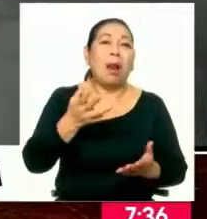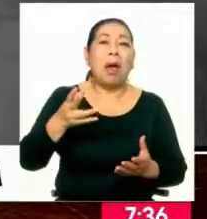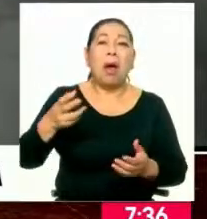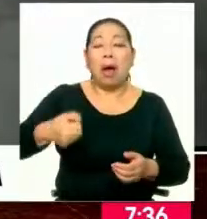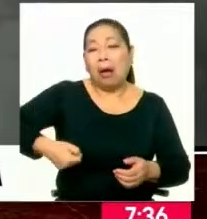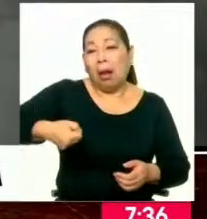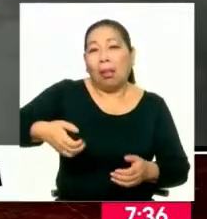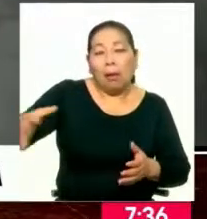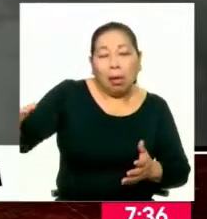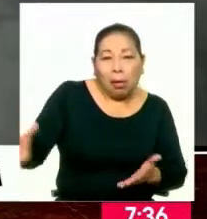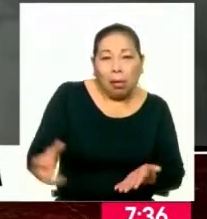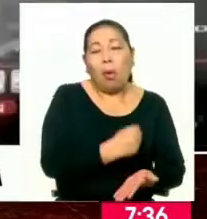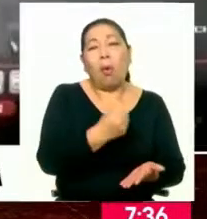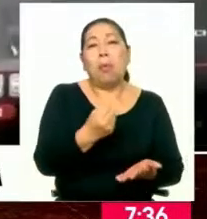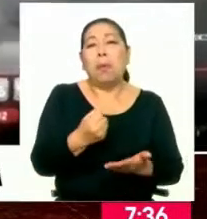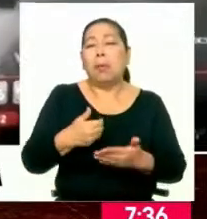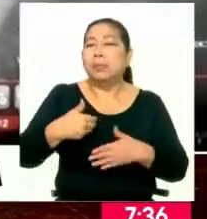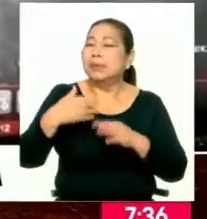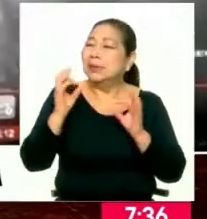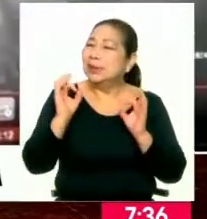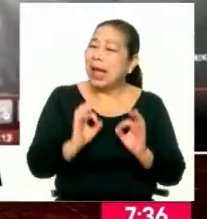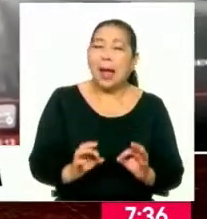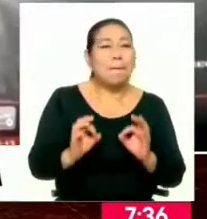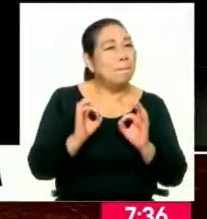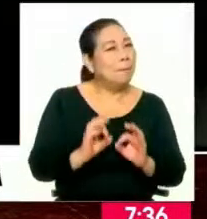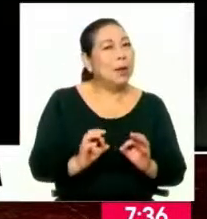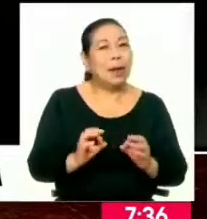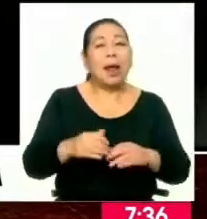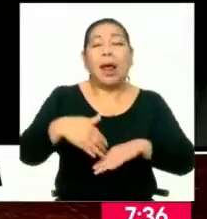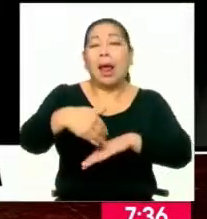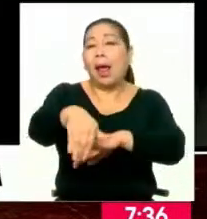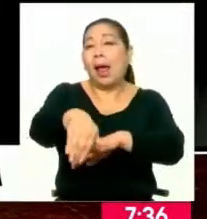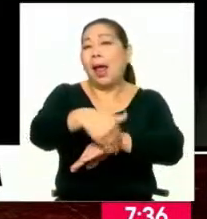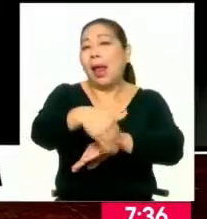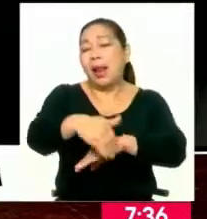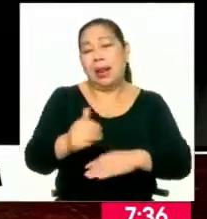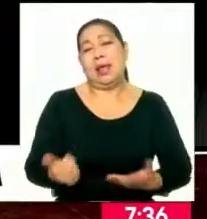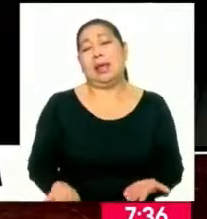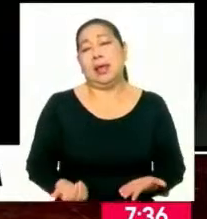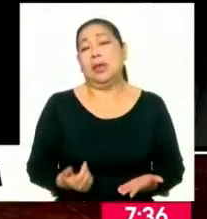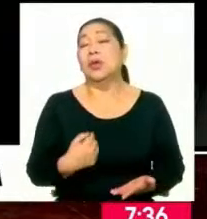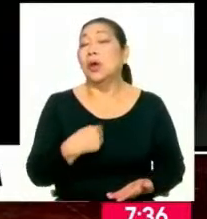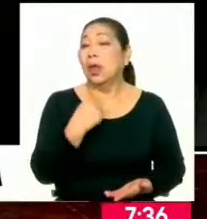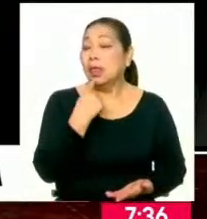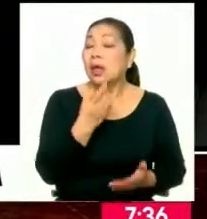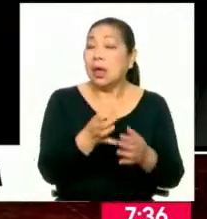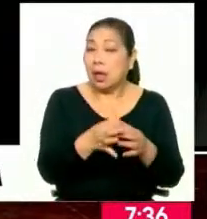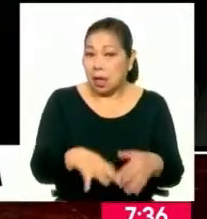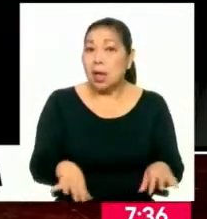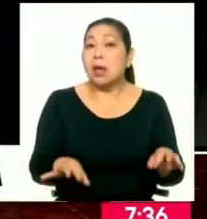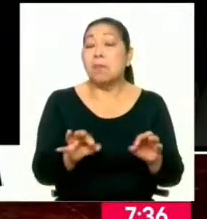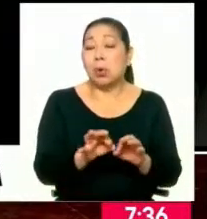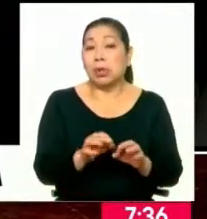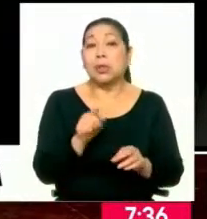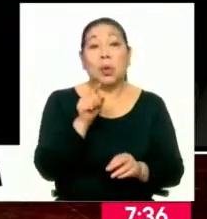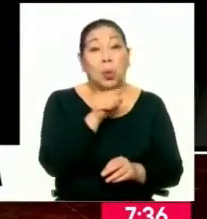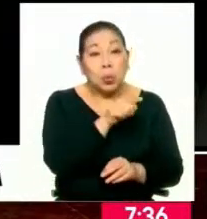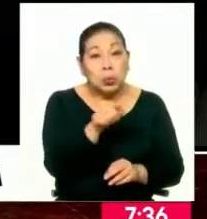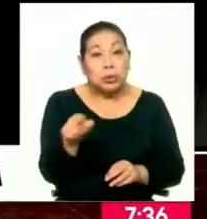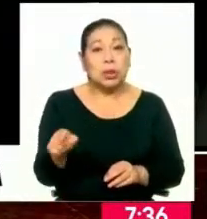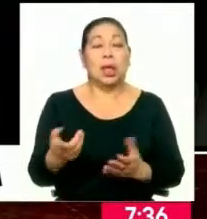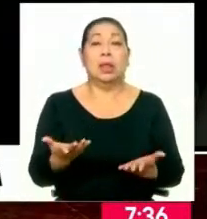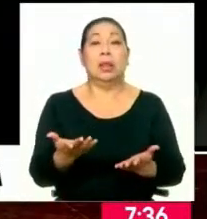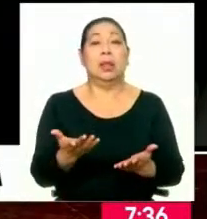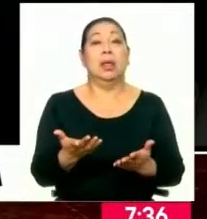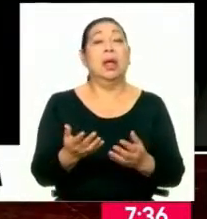carteras, etcétera, que se producen justamente en las calles. Por eso señalaba la importancia de tener un